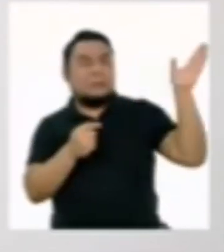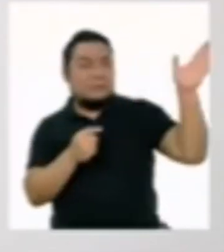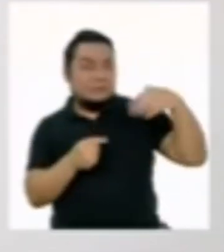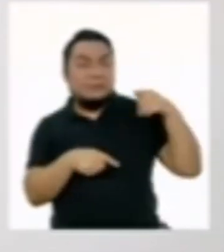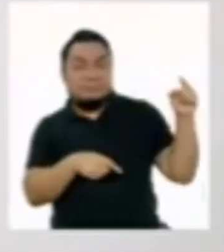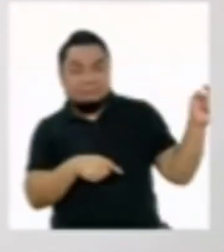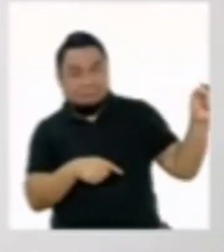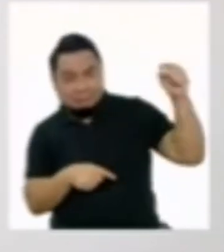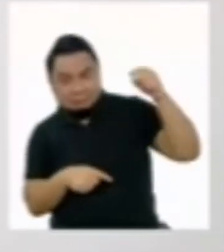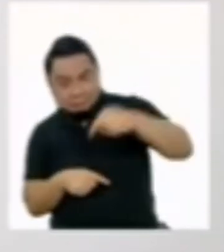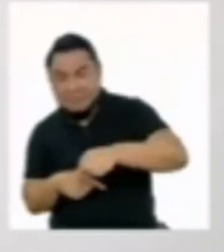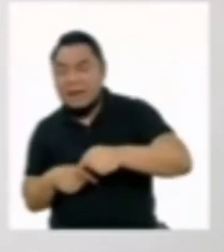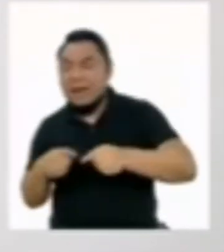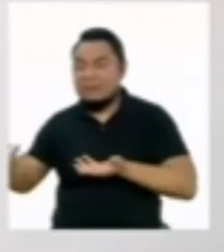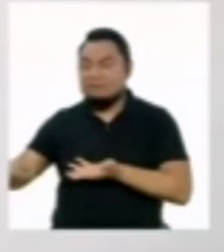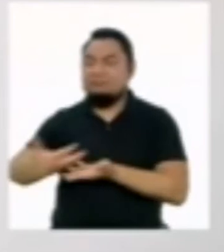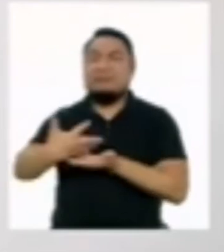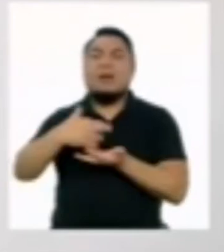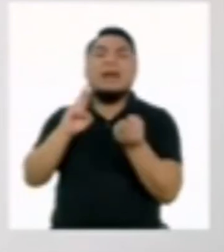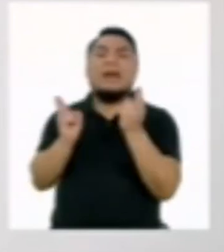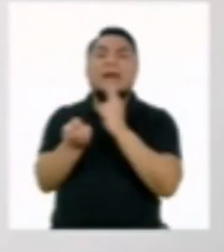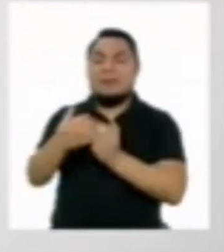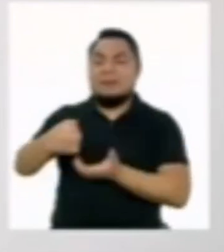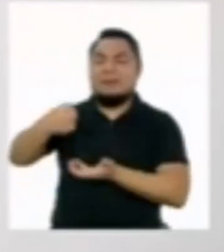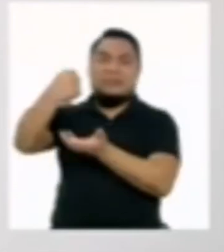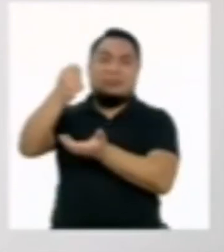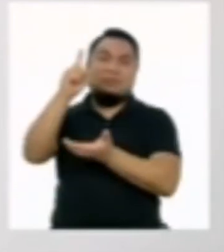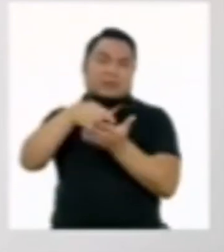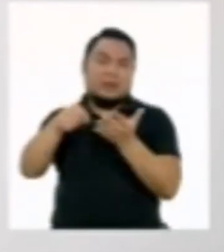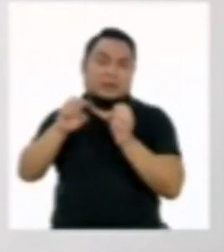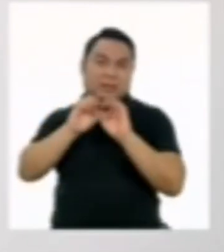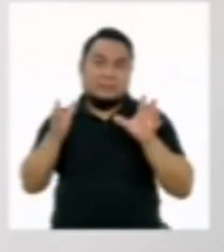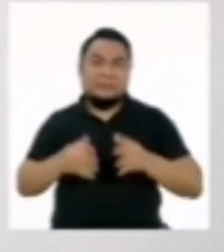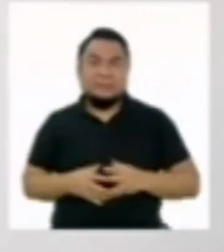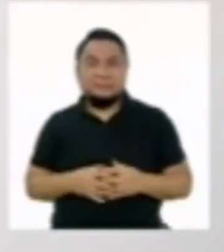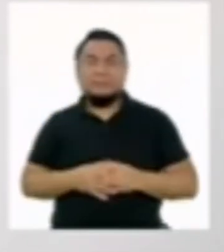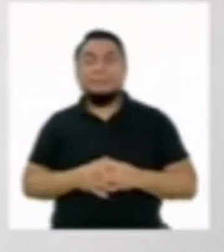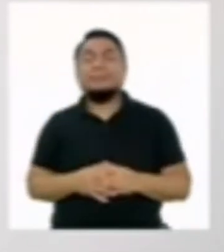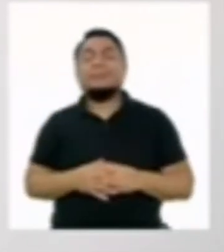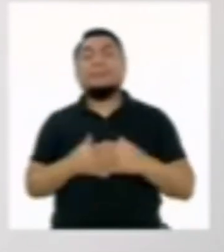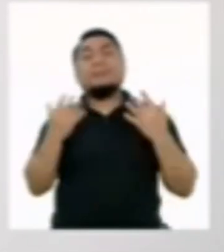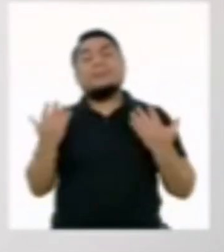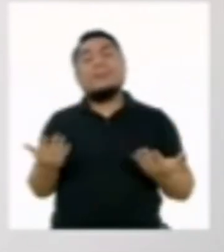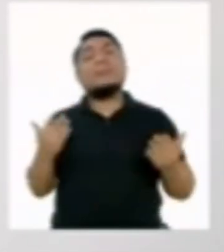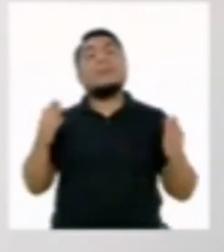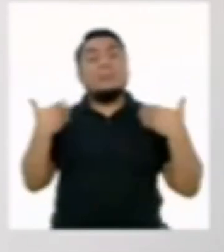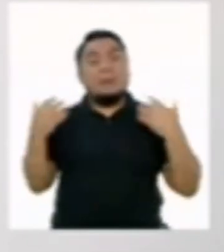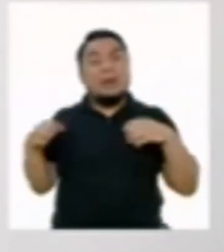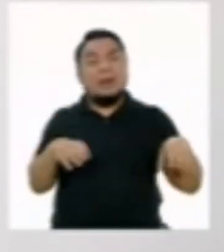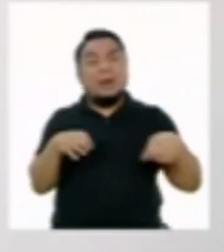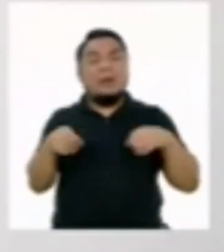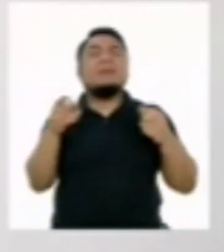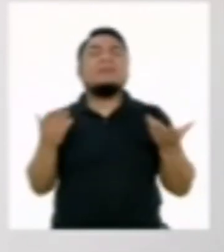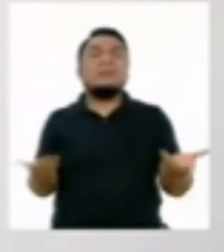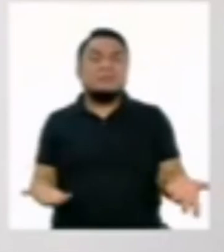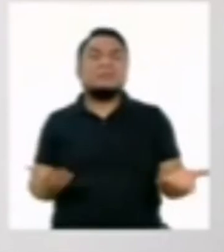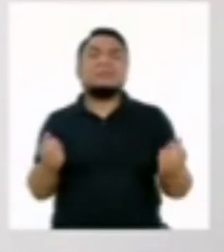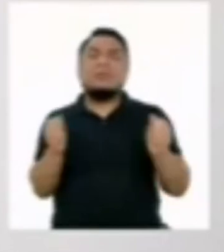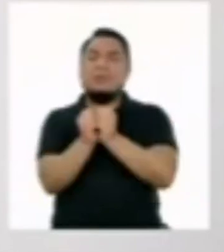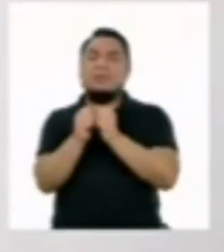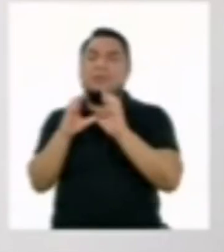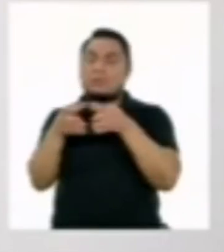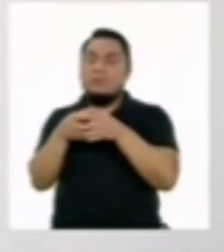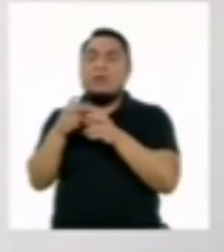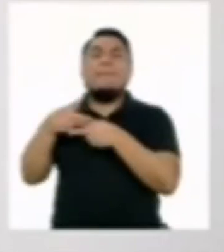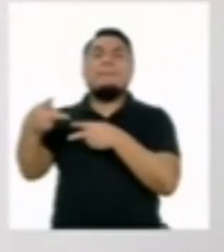recicladora venga por ellos algún día de la semana. Esto lo podemos hacer a través de nuestra